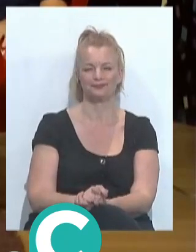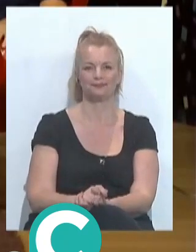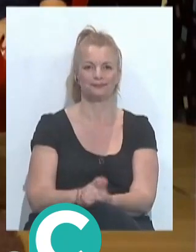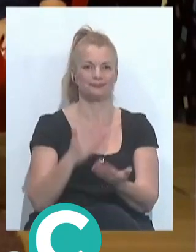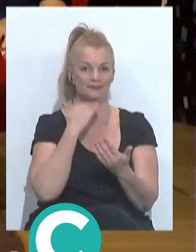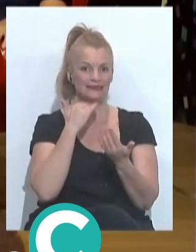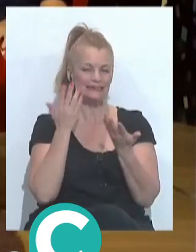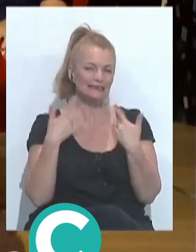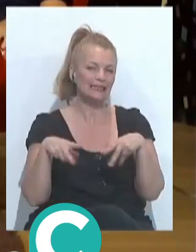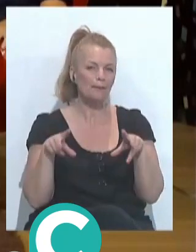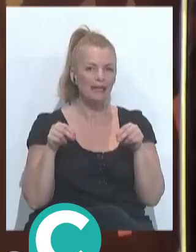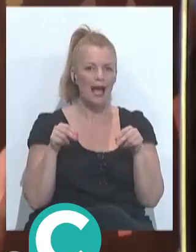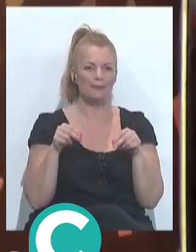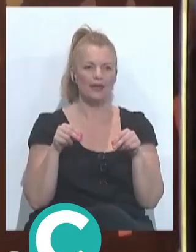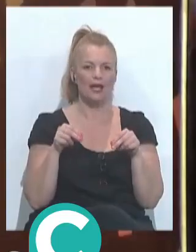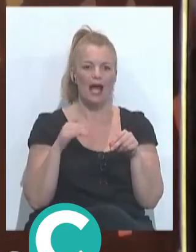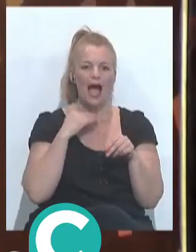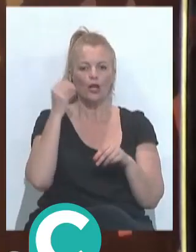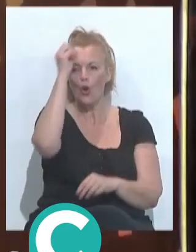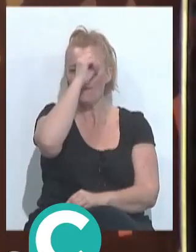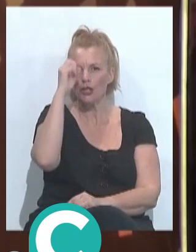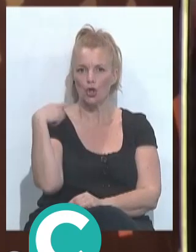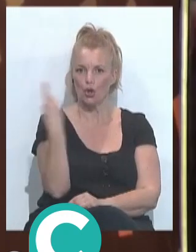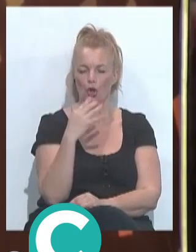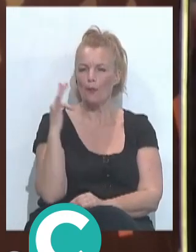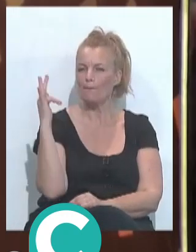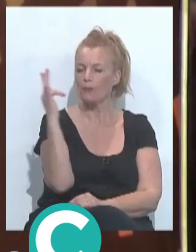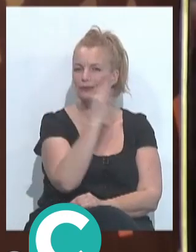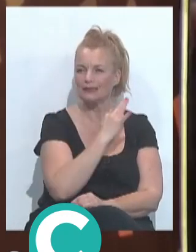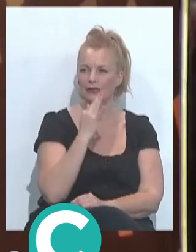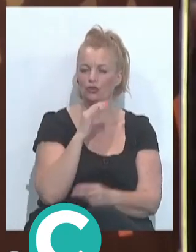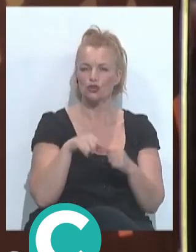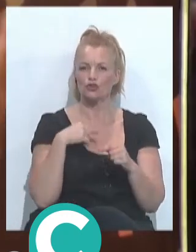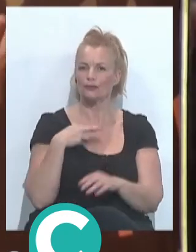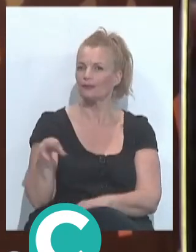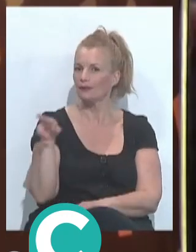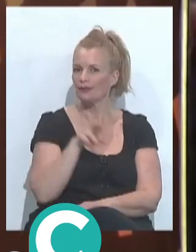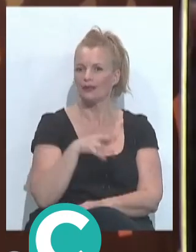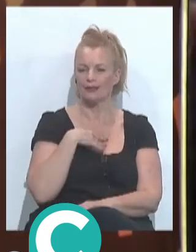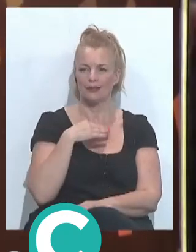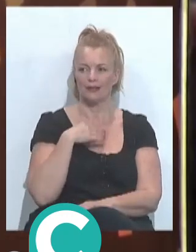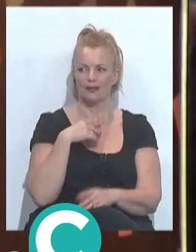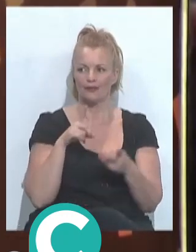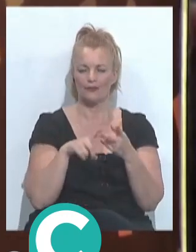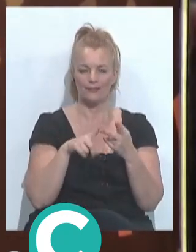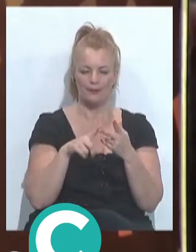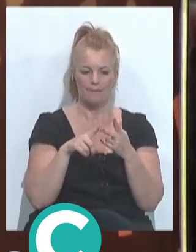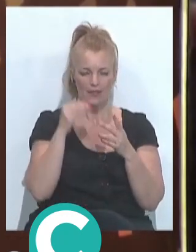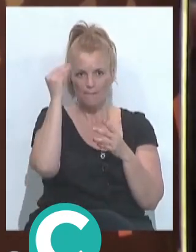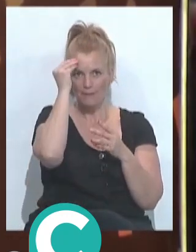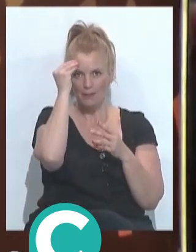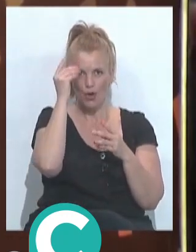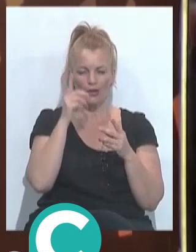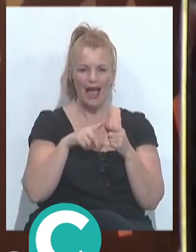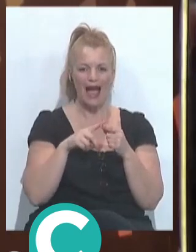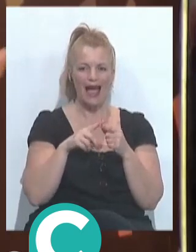por terminar con algo positivo que a pesar de todo lo que estamos hablando a fin de cuentas bueno que insisto tenemos memoria corta y al final nos creemos que cada año es